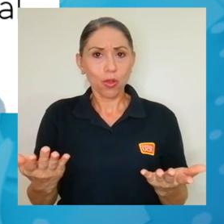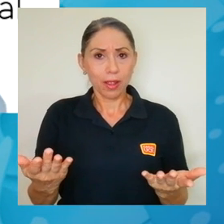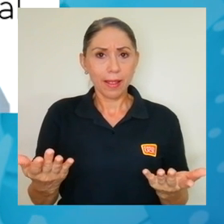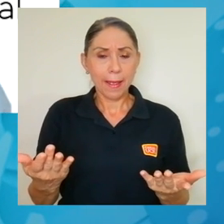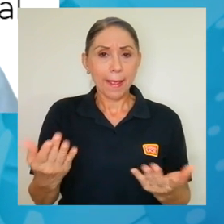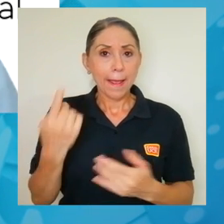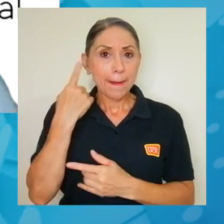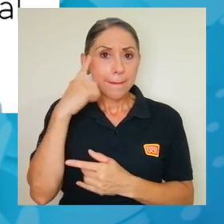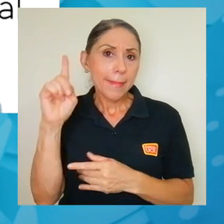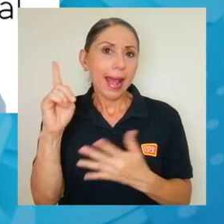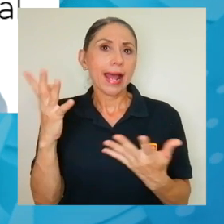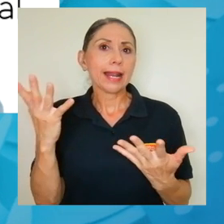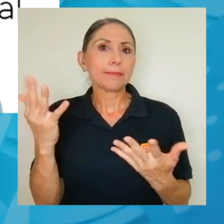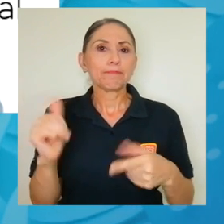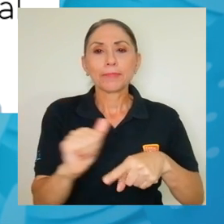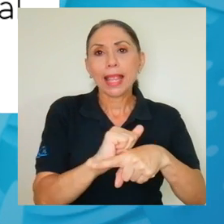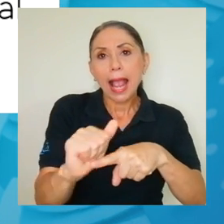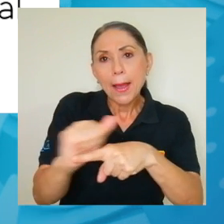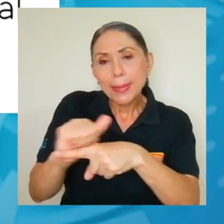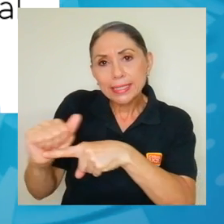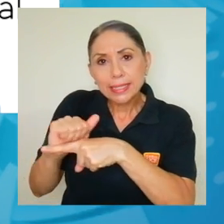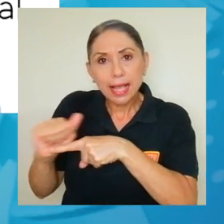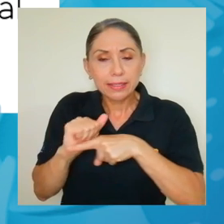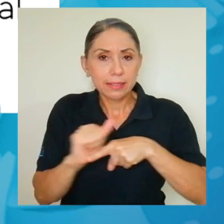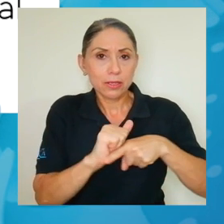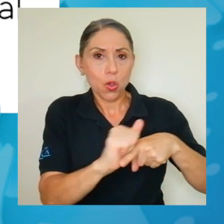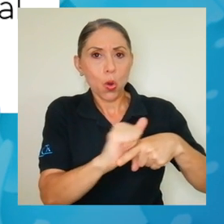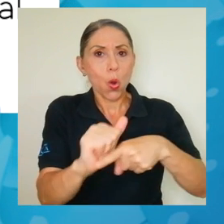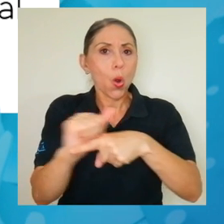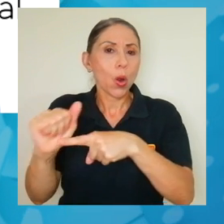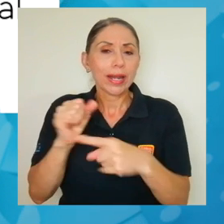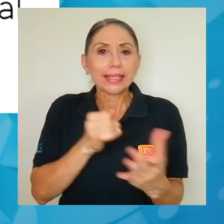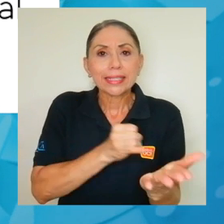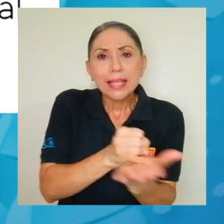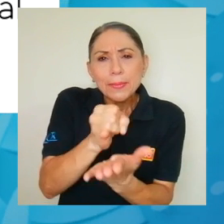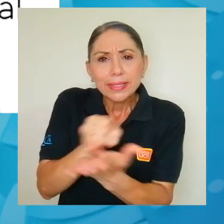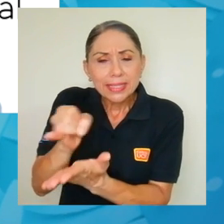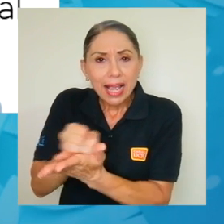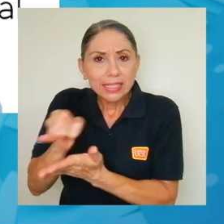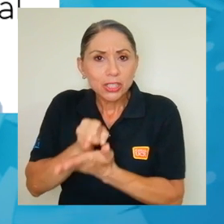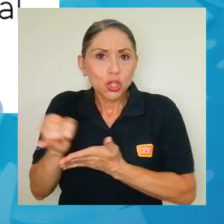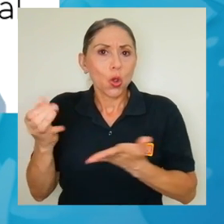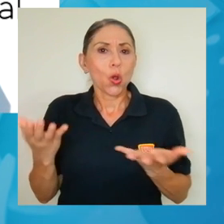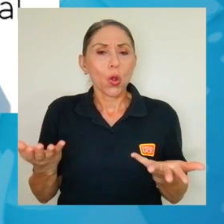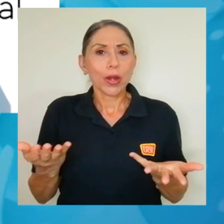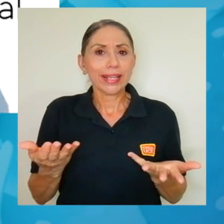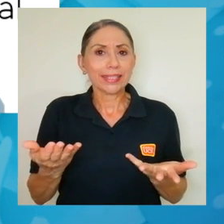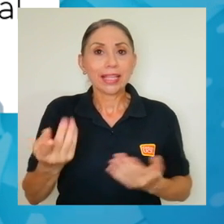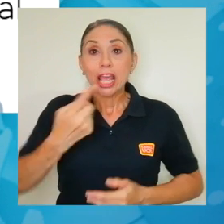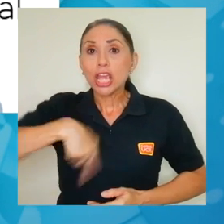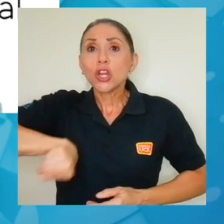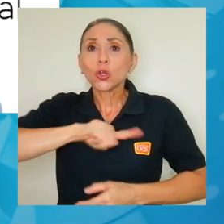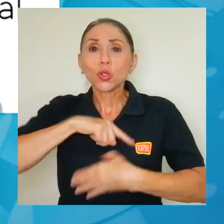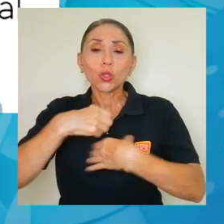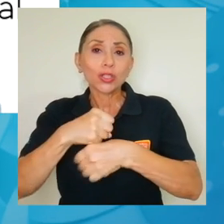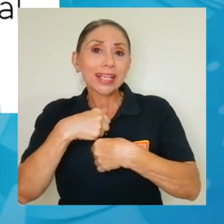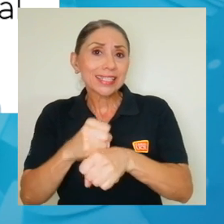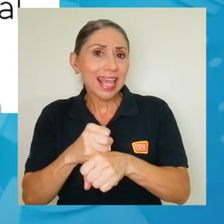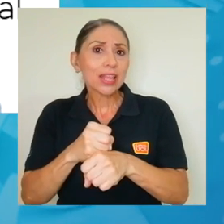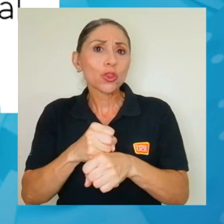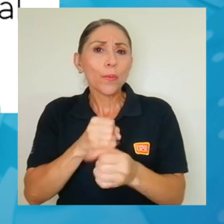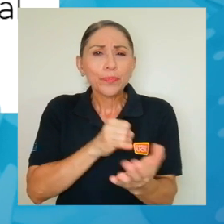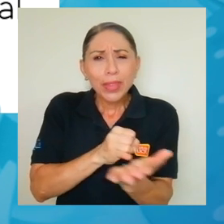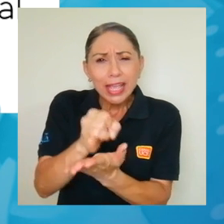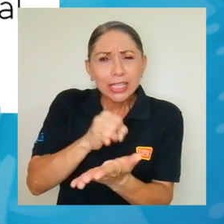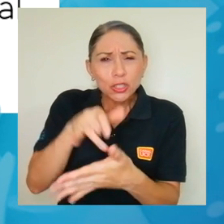capacitaciones e investigaciones. Porque nosotros estamos haciendo este tipo de